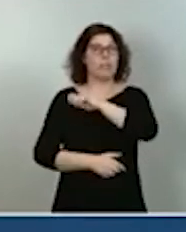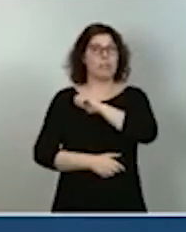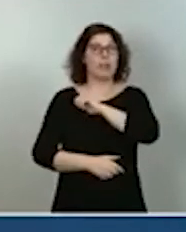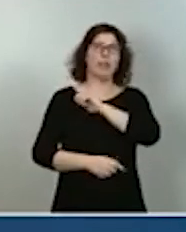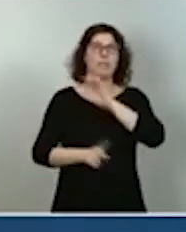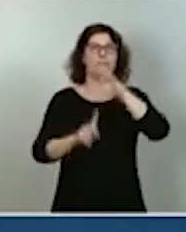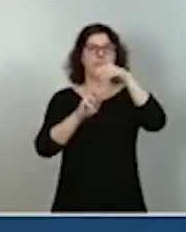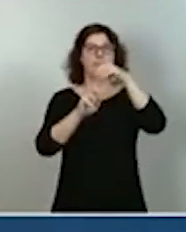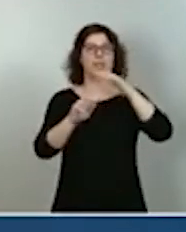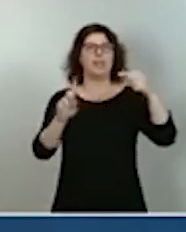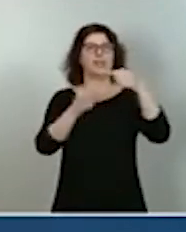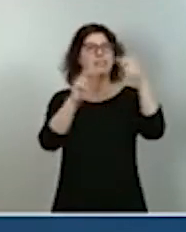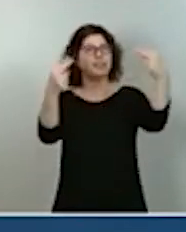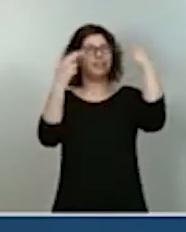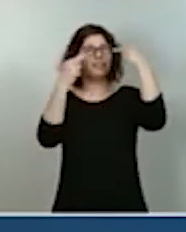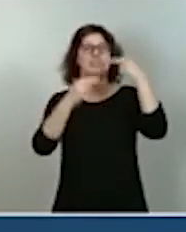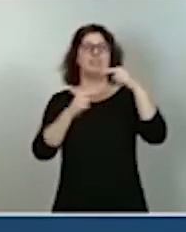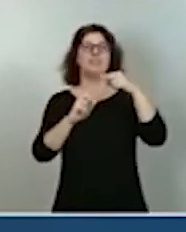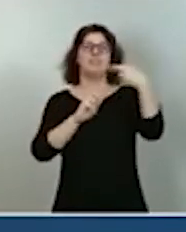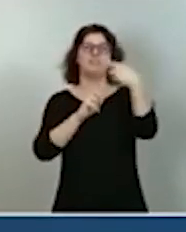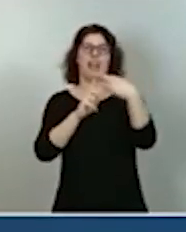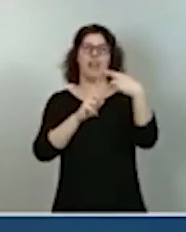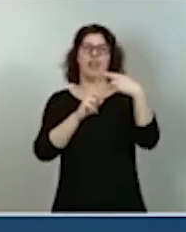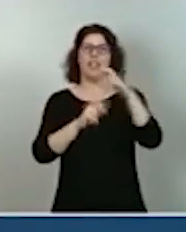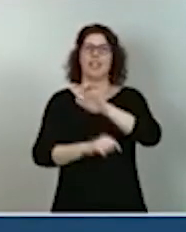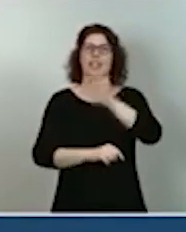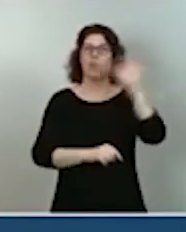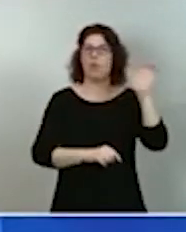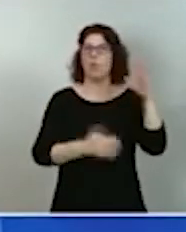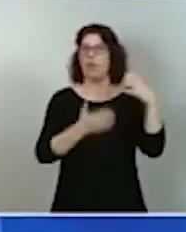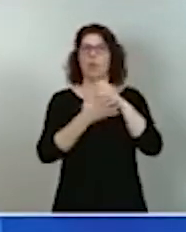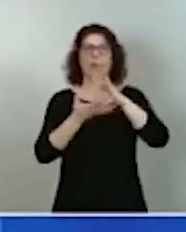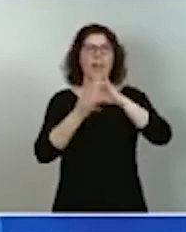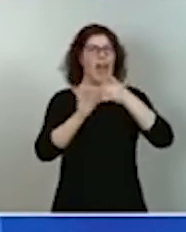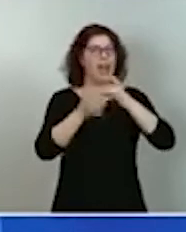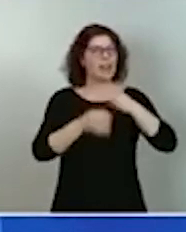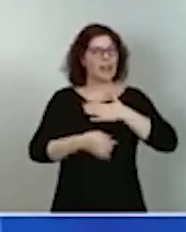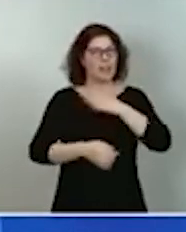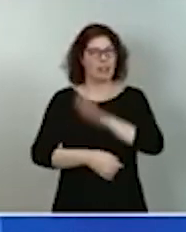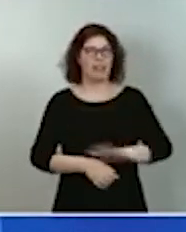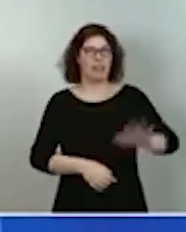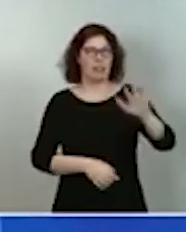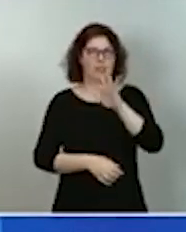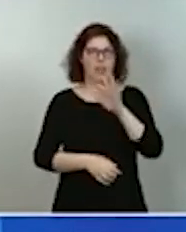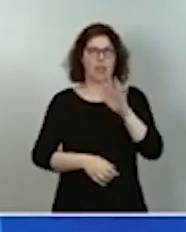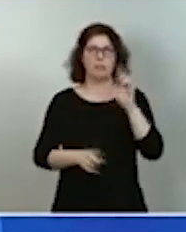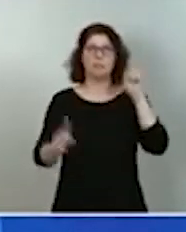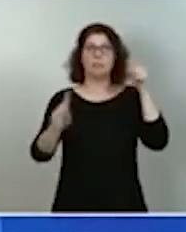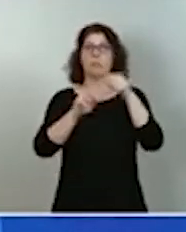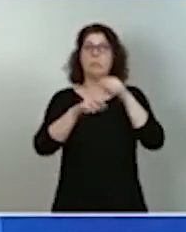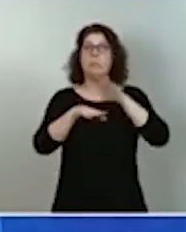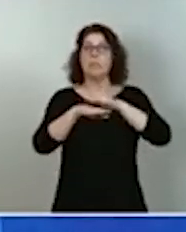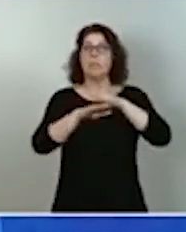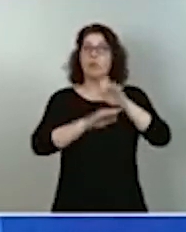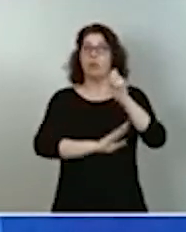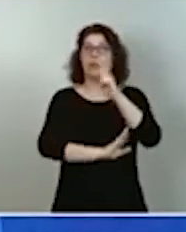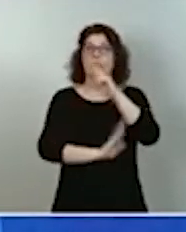toda la cadena de valor industrial a nivel nacional para conseguir al menos 4 gigavatios en 2030.